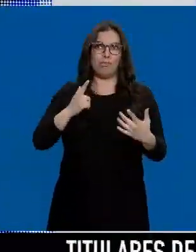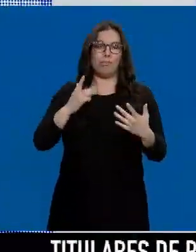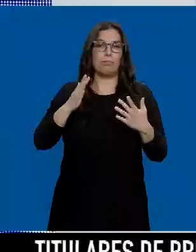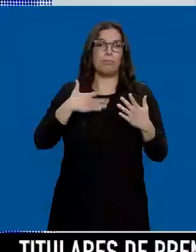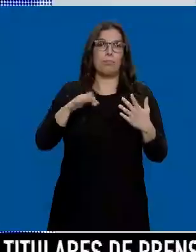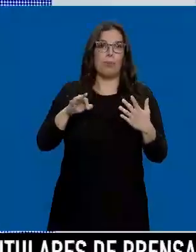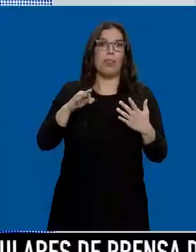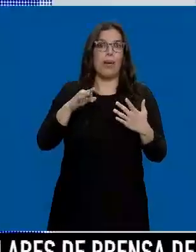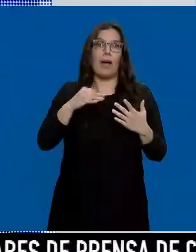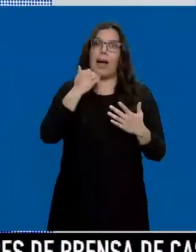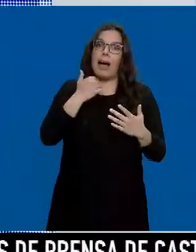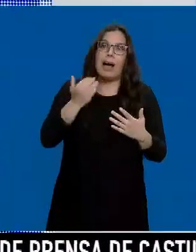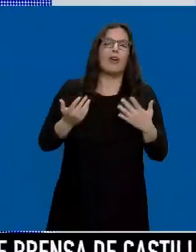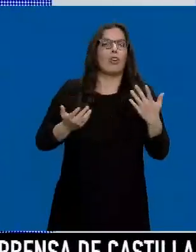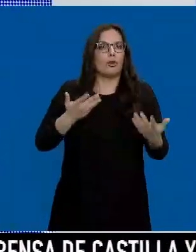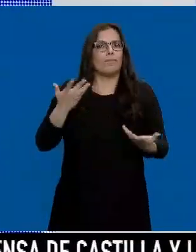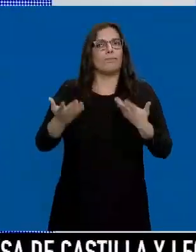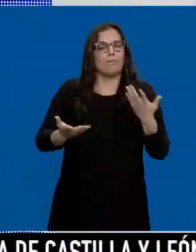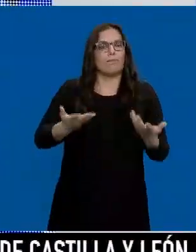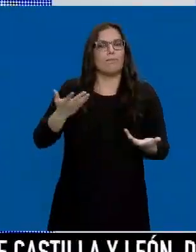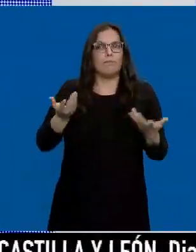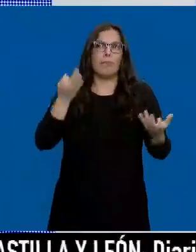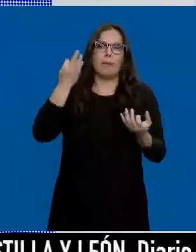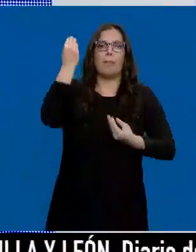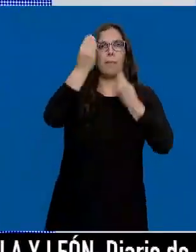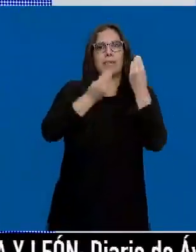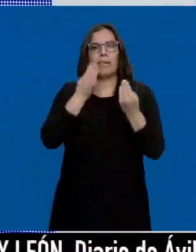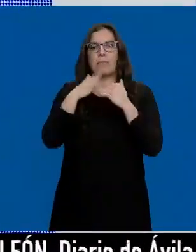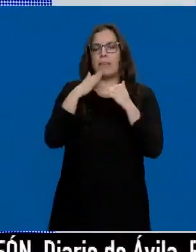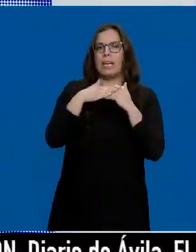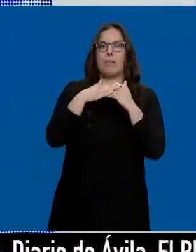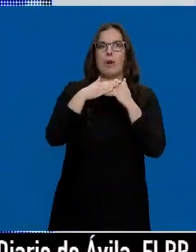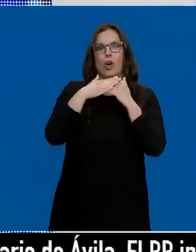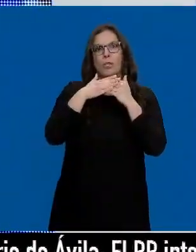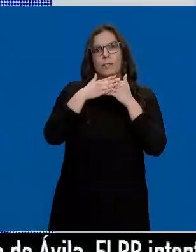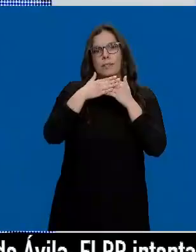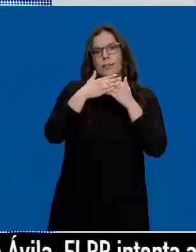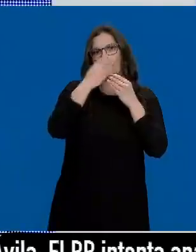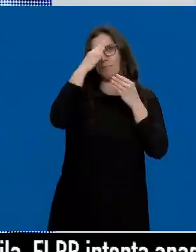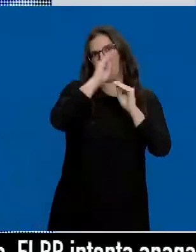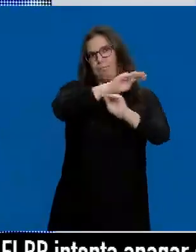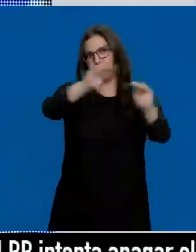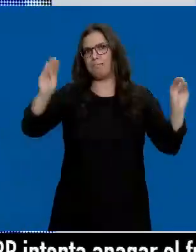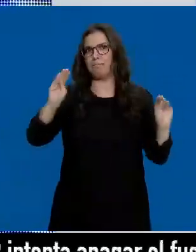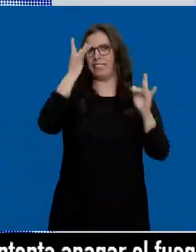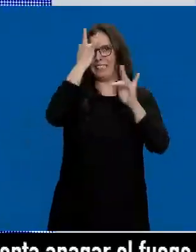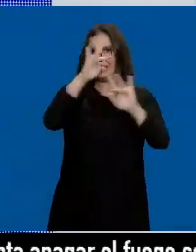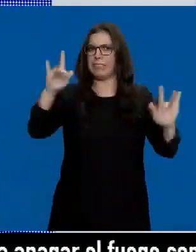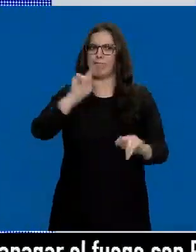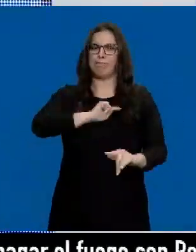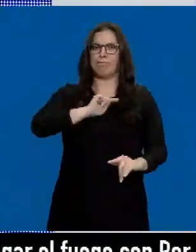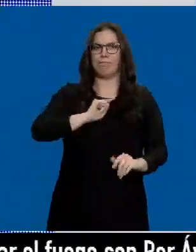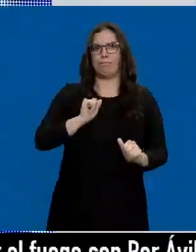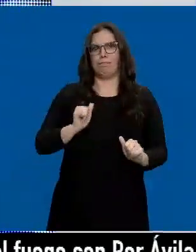a lo mejor hay que plantearse por lo menos una llamada más importante a la prudencia